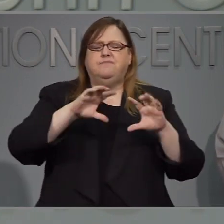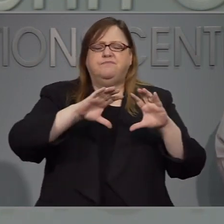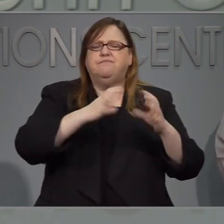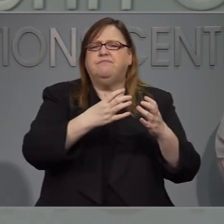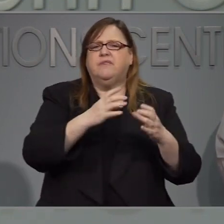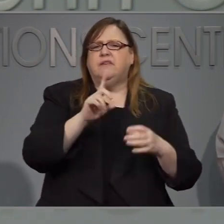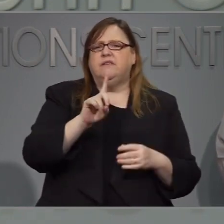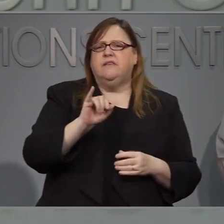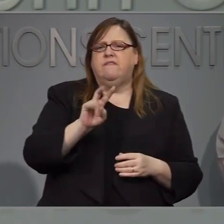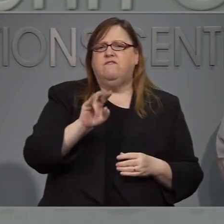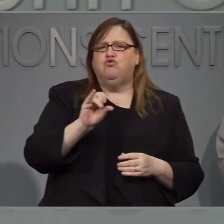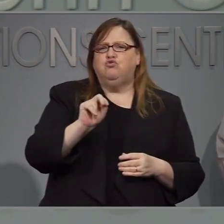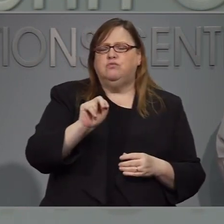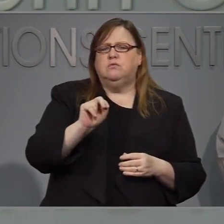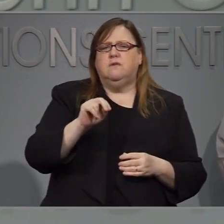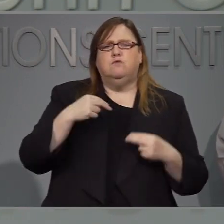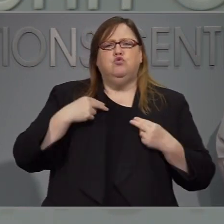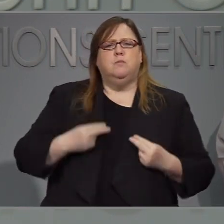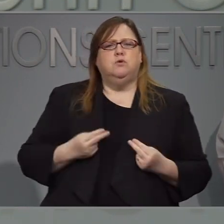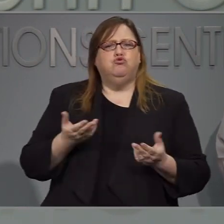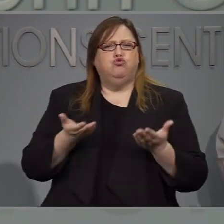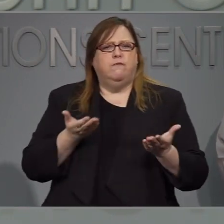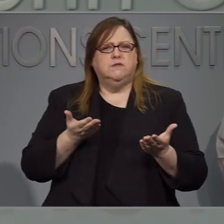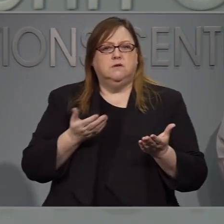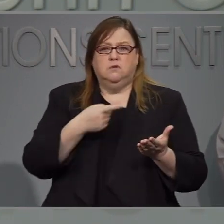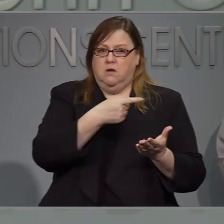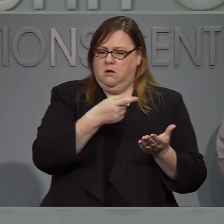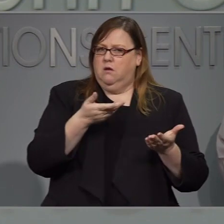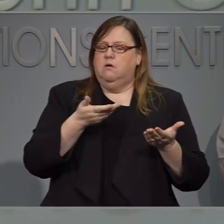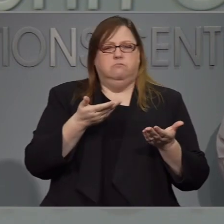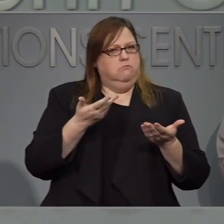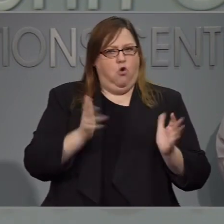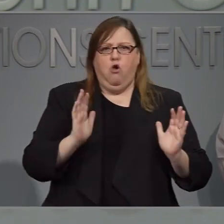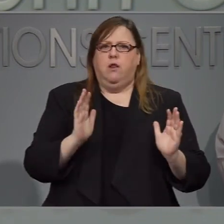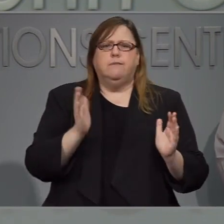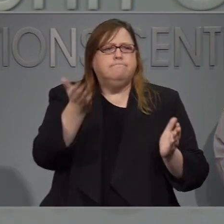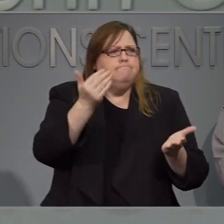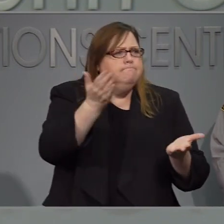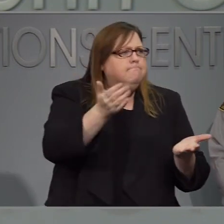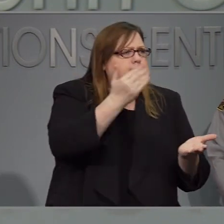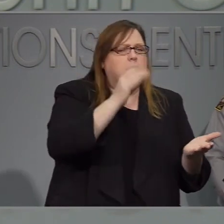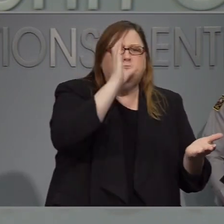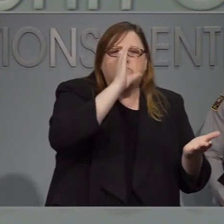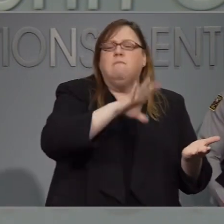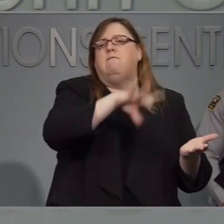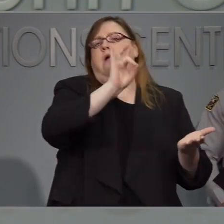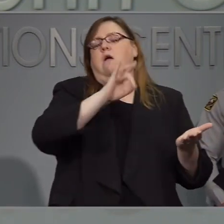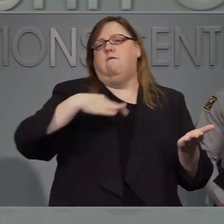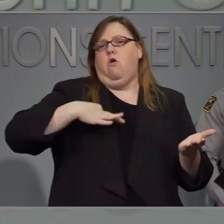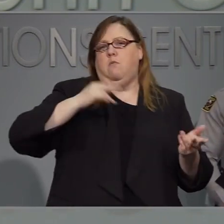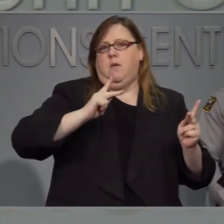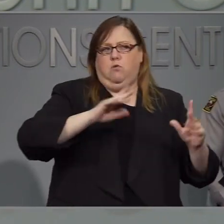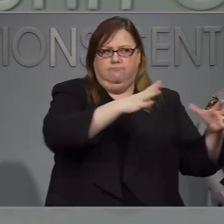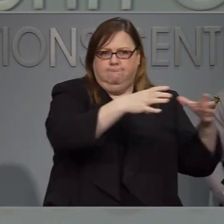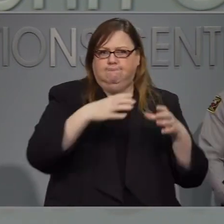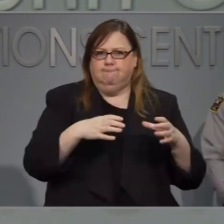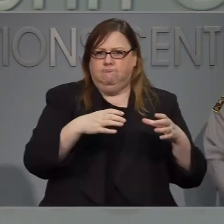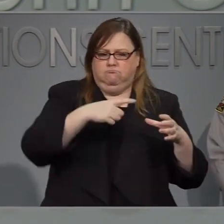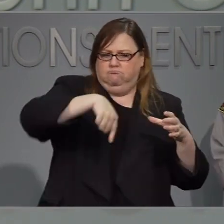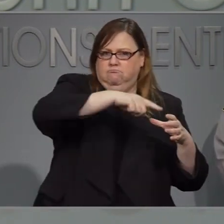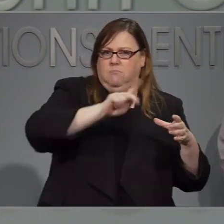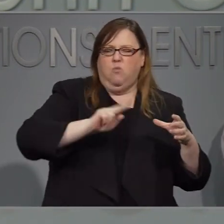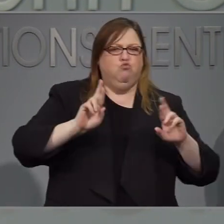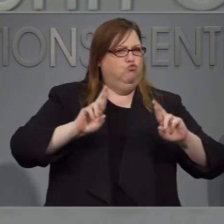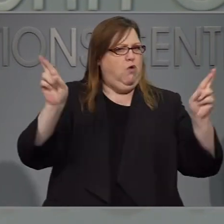en donde tenemos un varios voluntarios y ellos van a ser voluntarios para ayudar en las